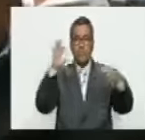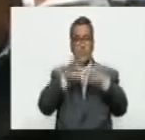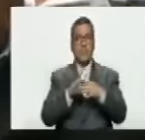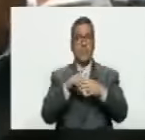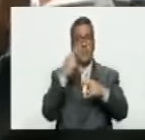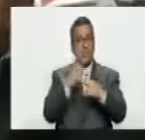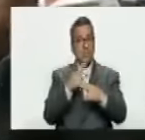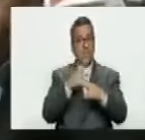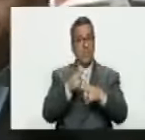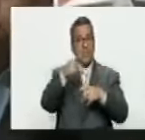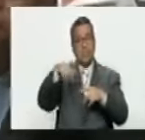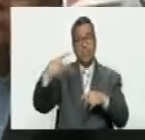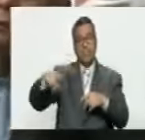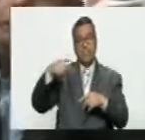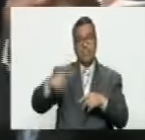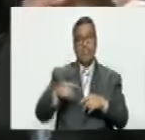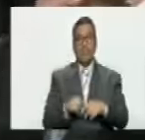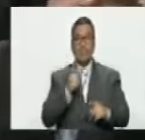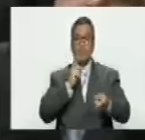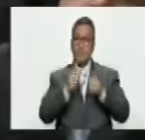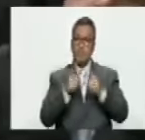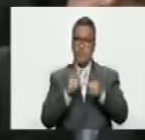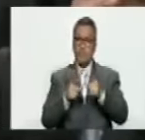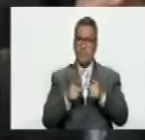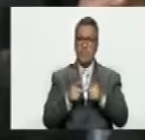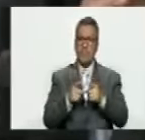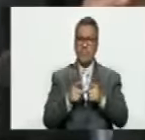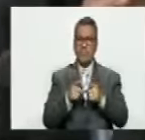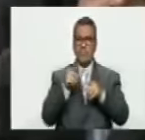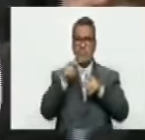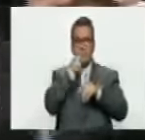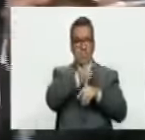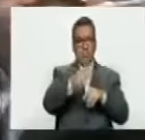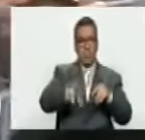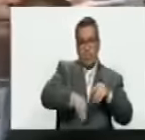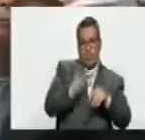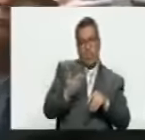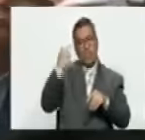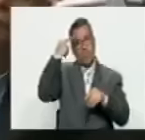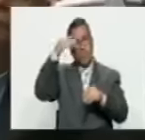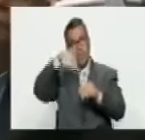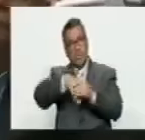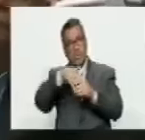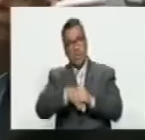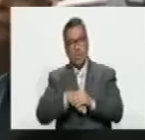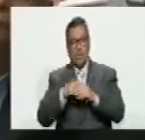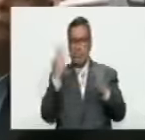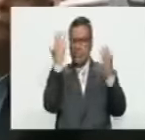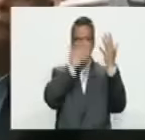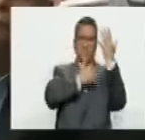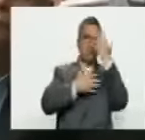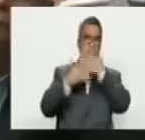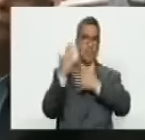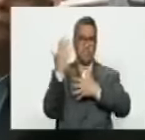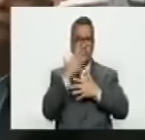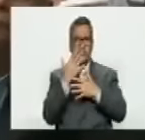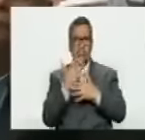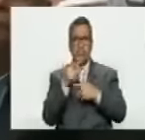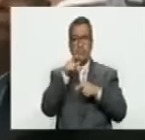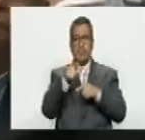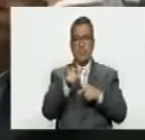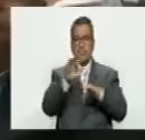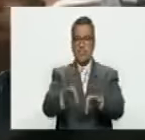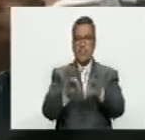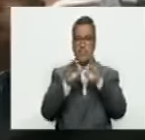peligrosas de esa derecha y alguna parte de la población pudo haber votado confundida por esa